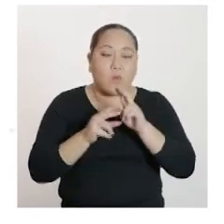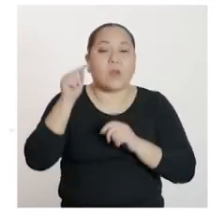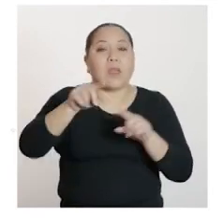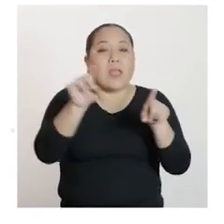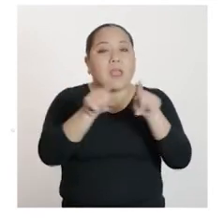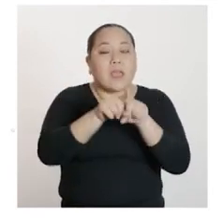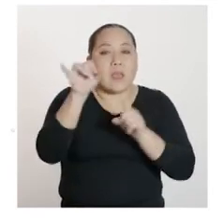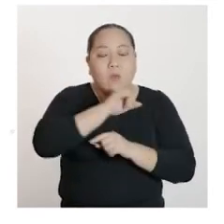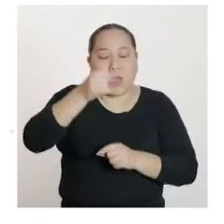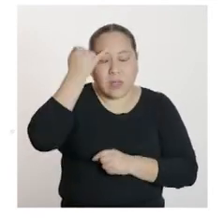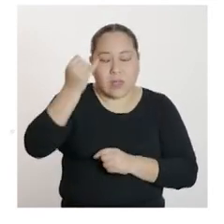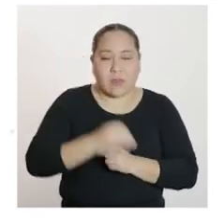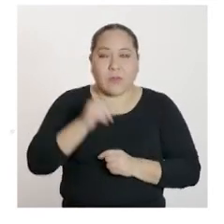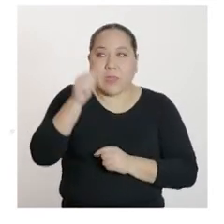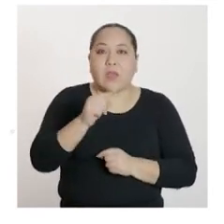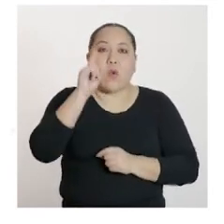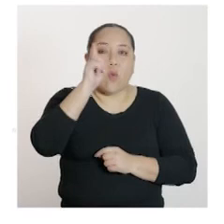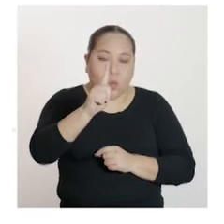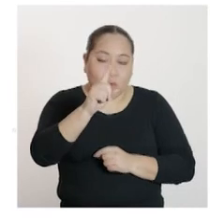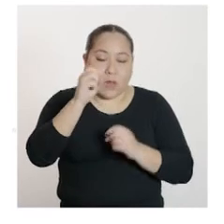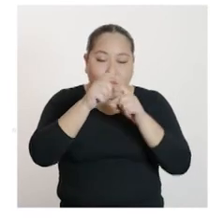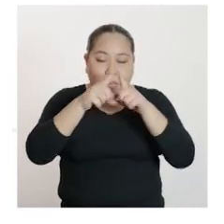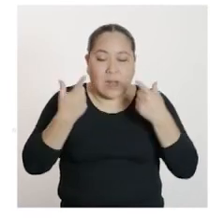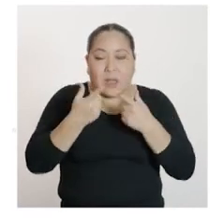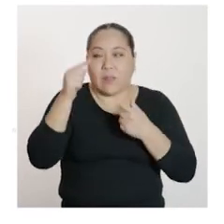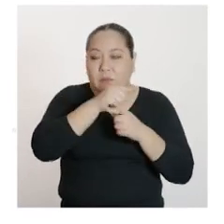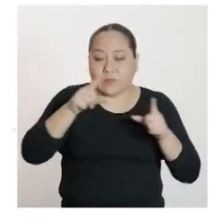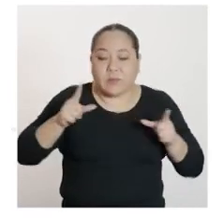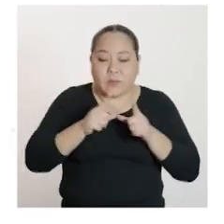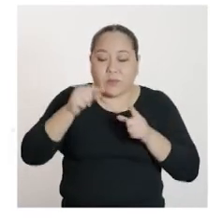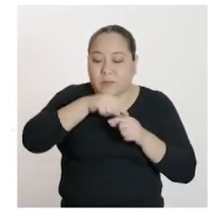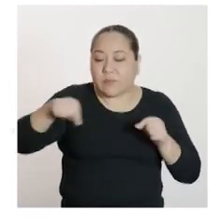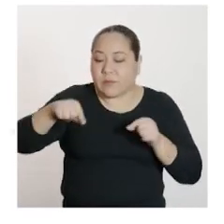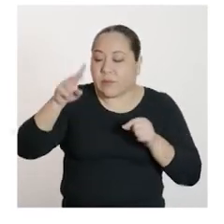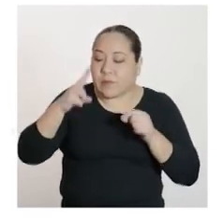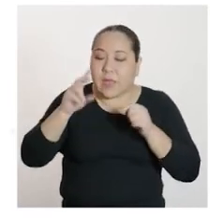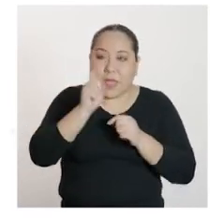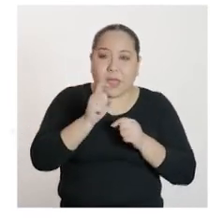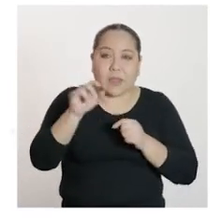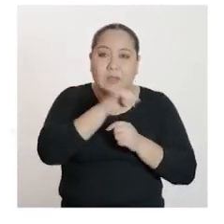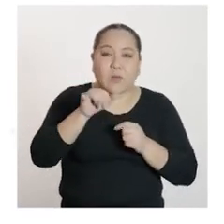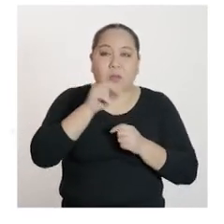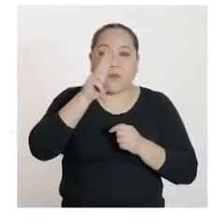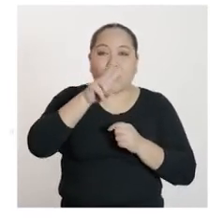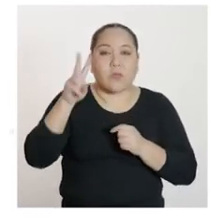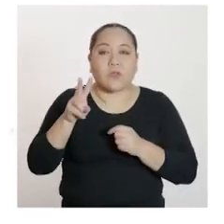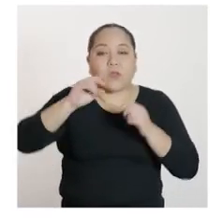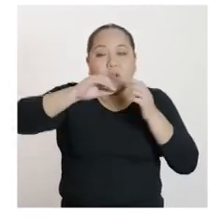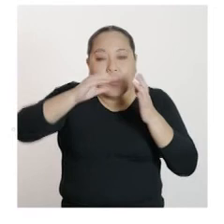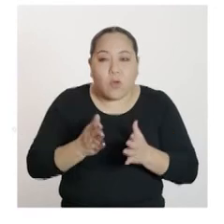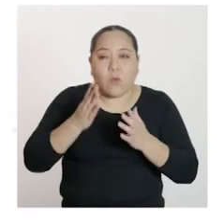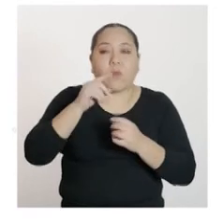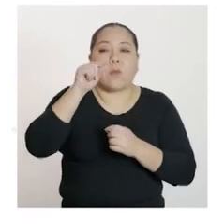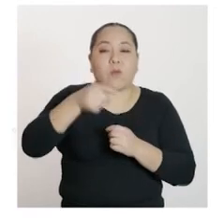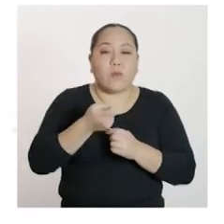si uno de los lados de la base es veintidós coma cinco, o sea, X igual a veintidós coma cinco,